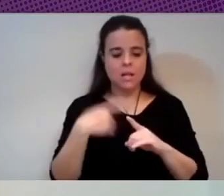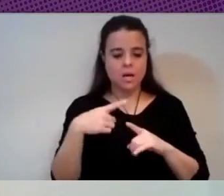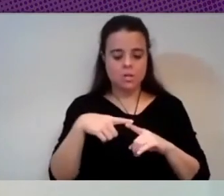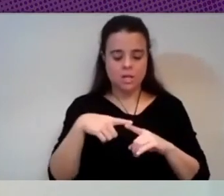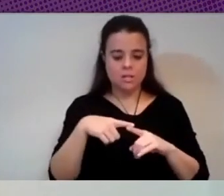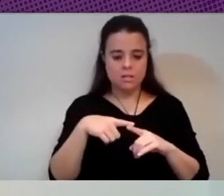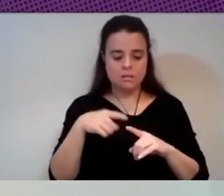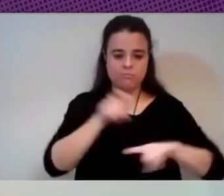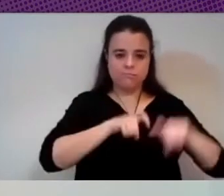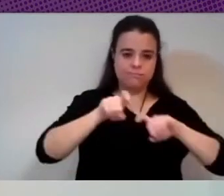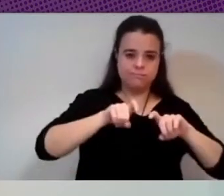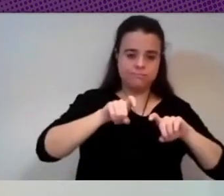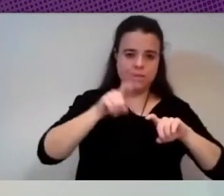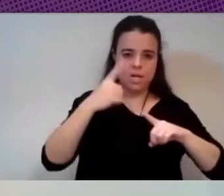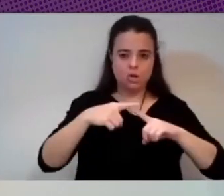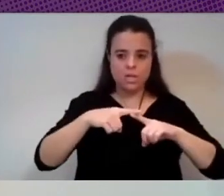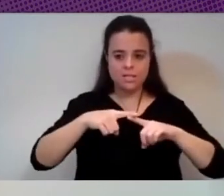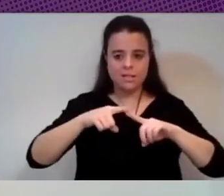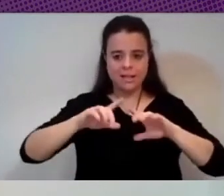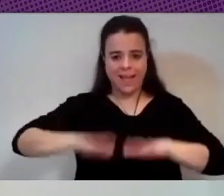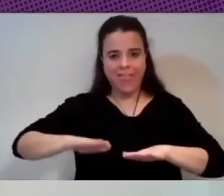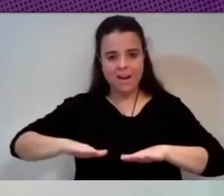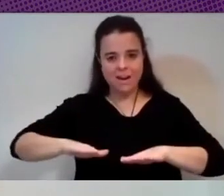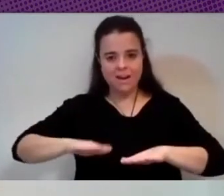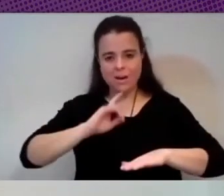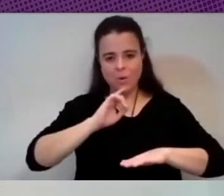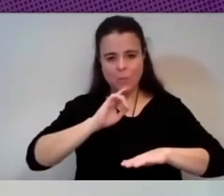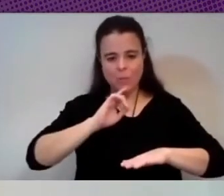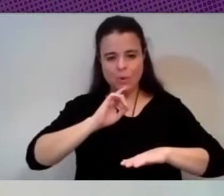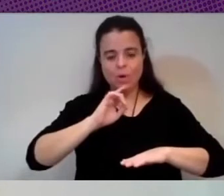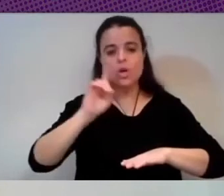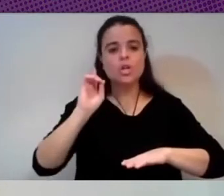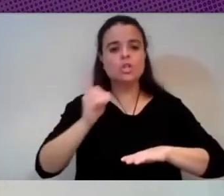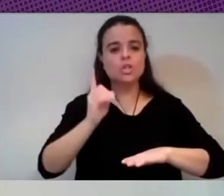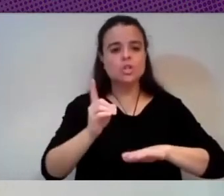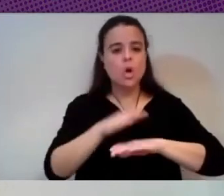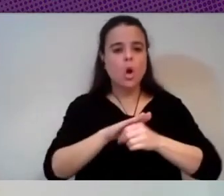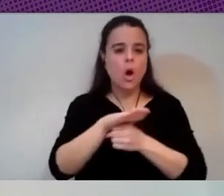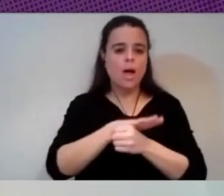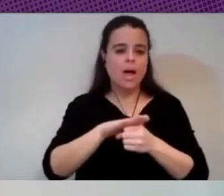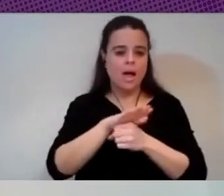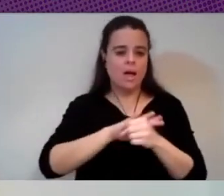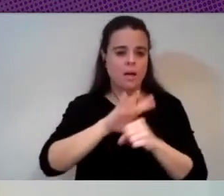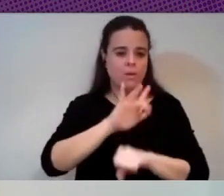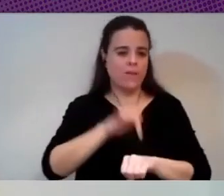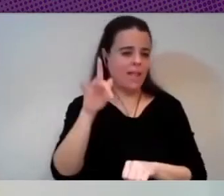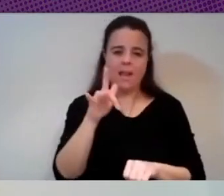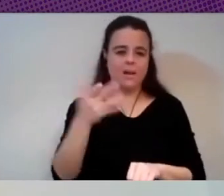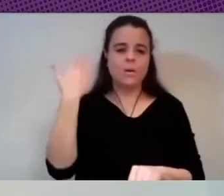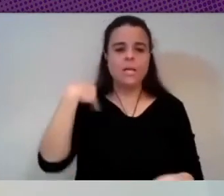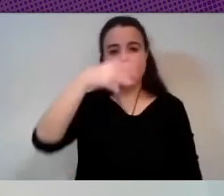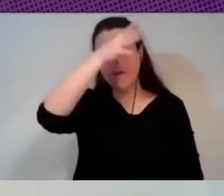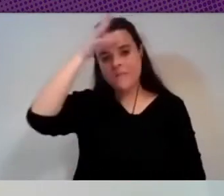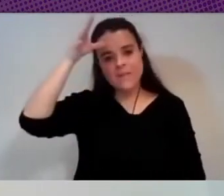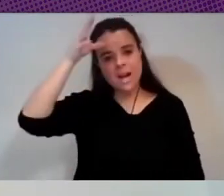quedan no sé no solo lo digital pero pensemos este verano en la restricción de